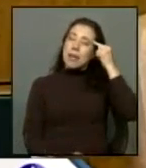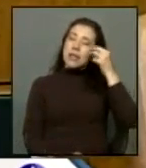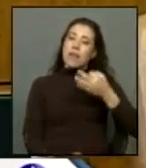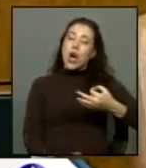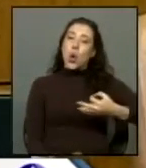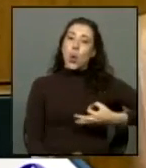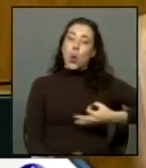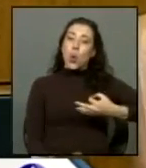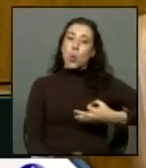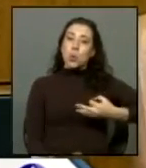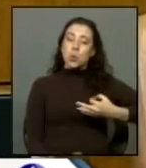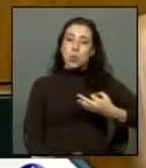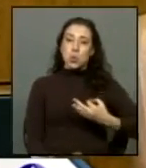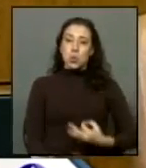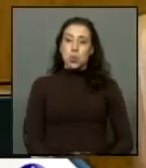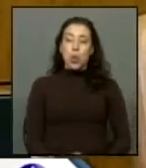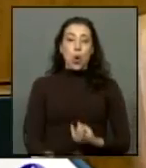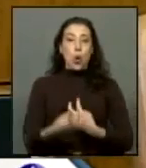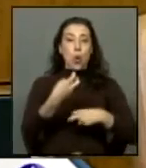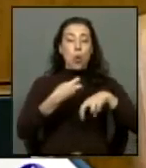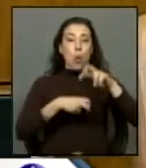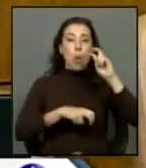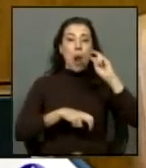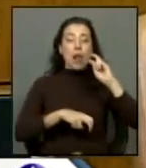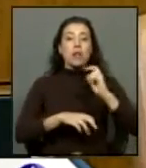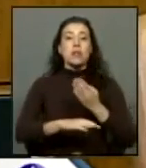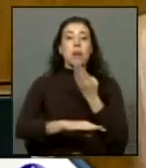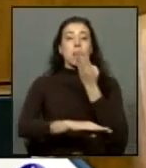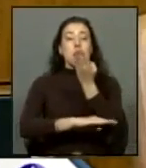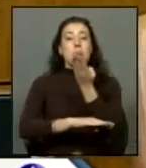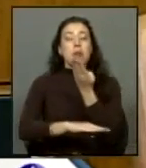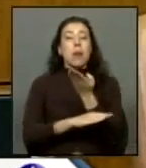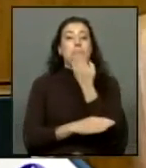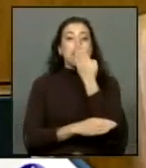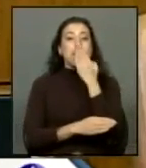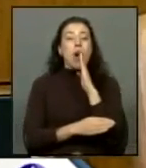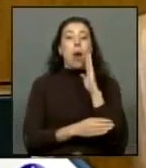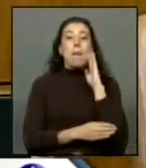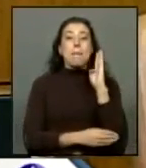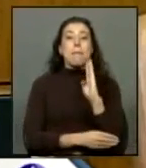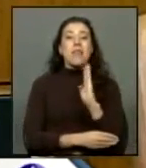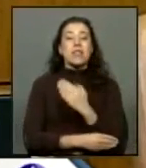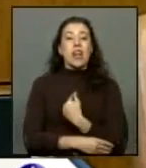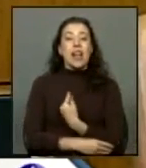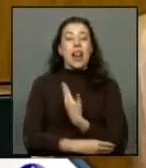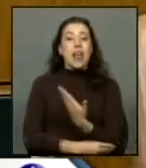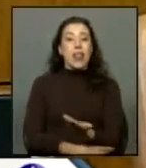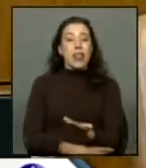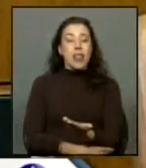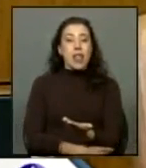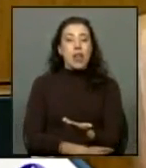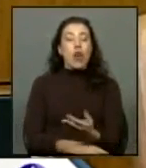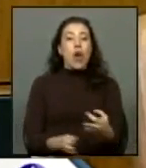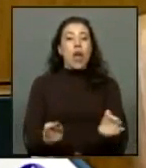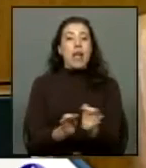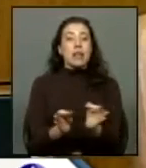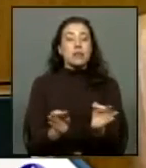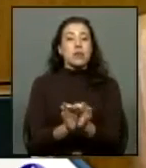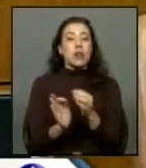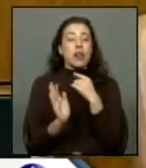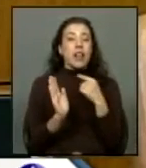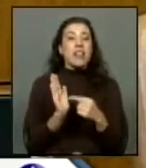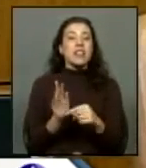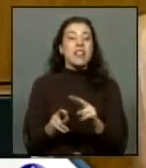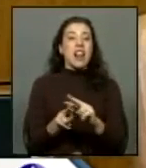justo los huelguistas formularon demandas vinculadas con la mejora de los beneficios que le han sido otorgados fundándose en la obligación de